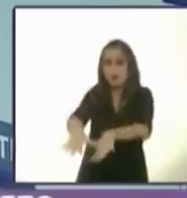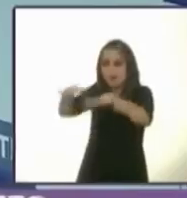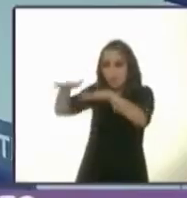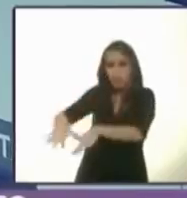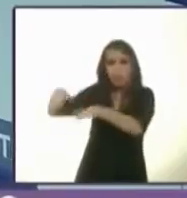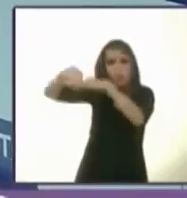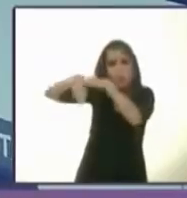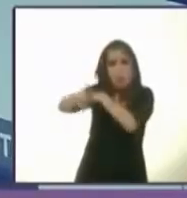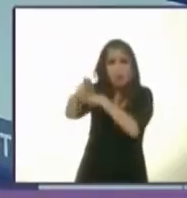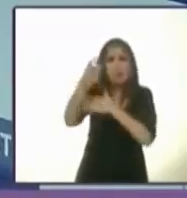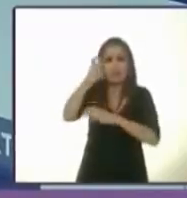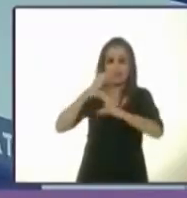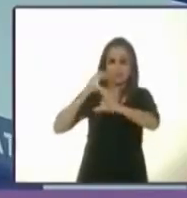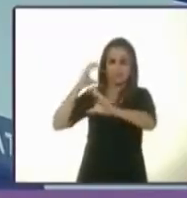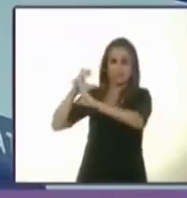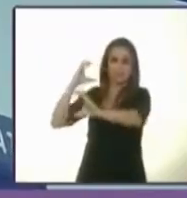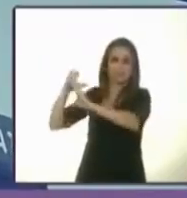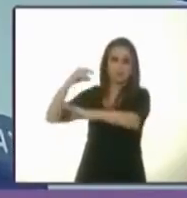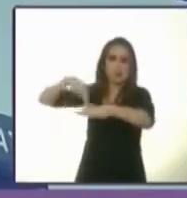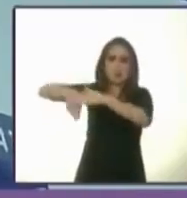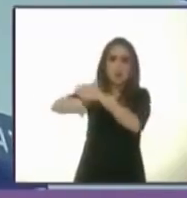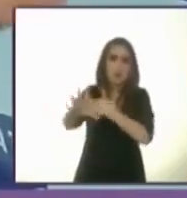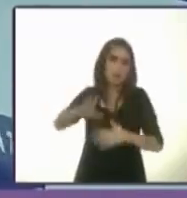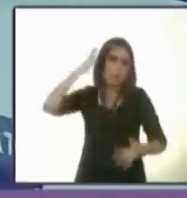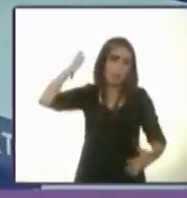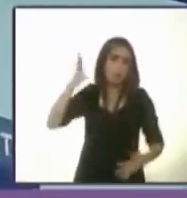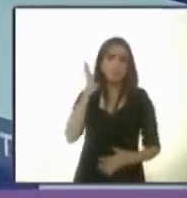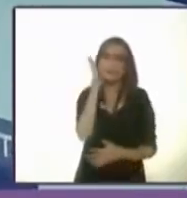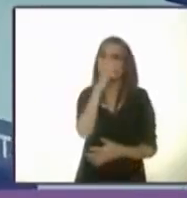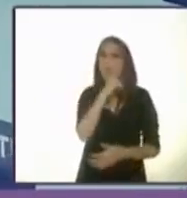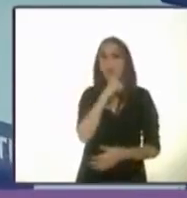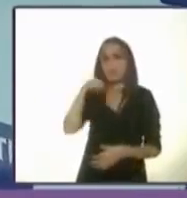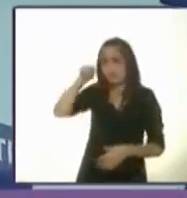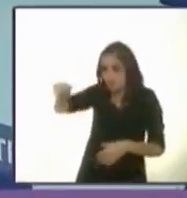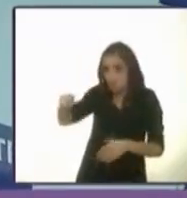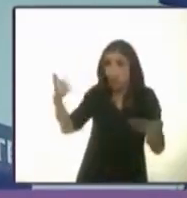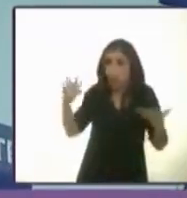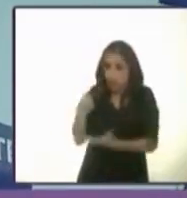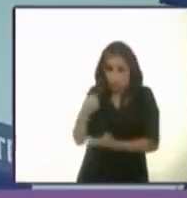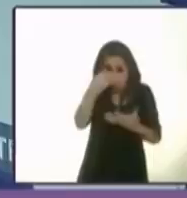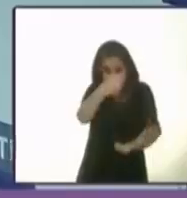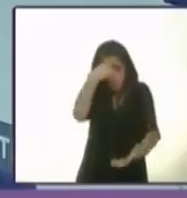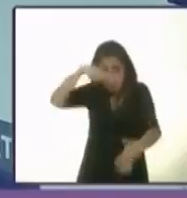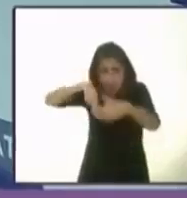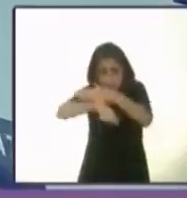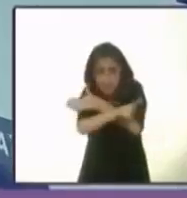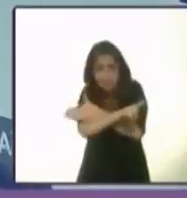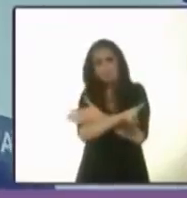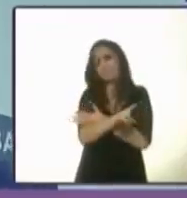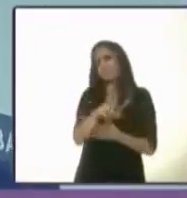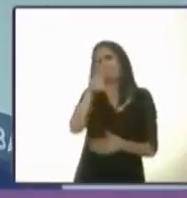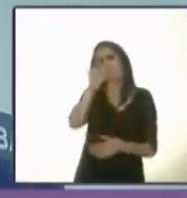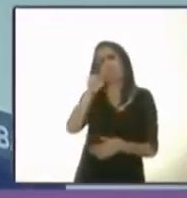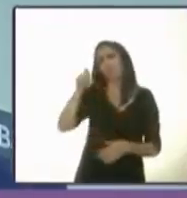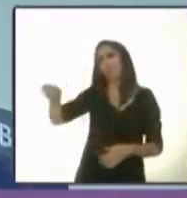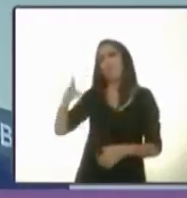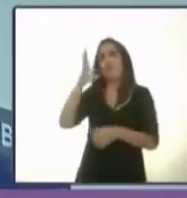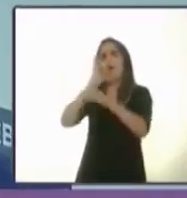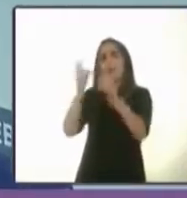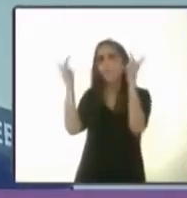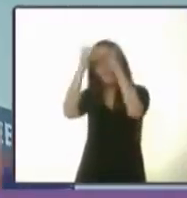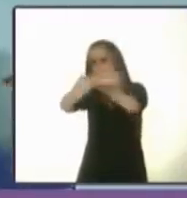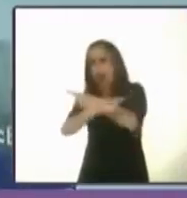que los vagones no pueden andar a la velocidad. Ellos no invirtieron en el metro, invirtieron en sus compadres